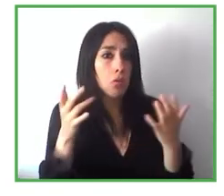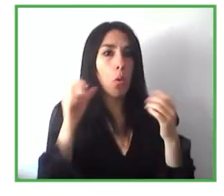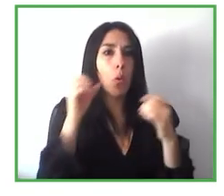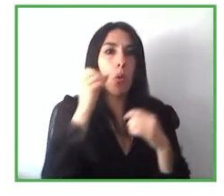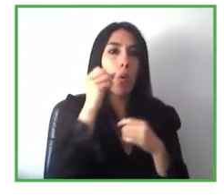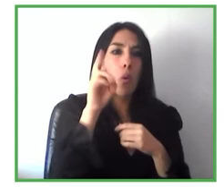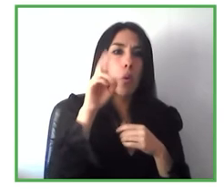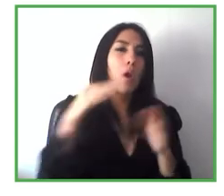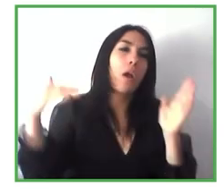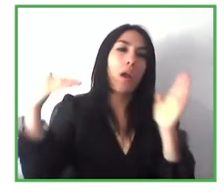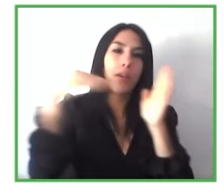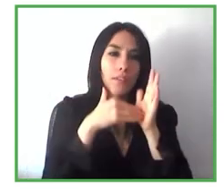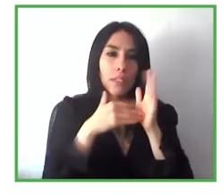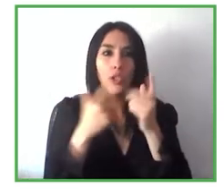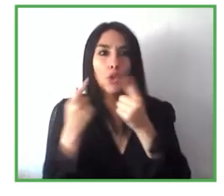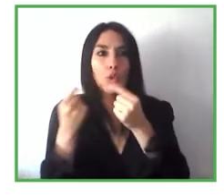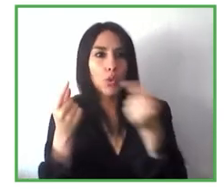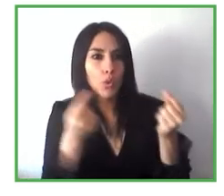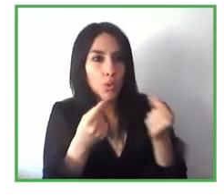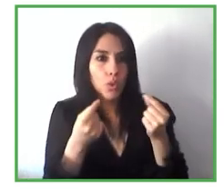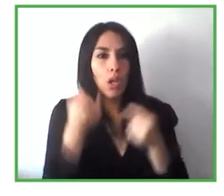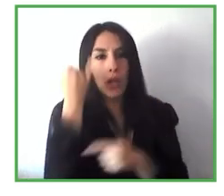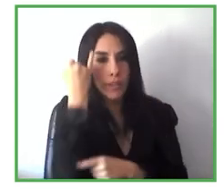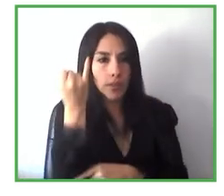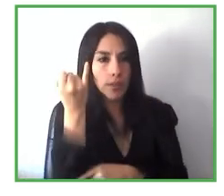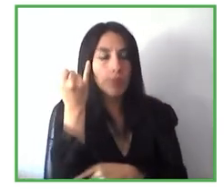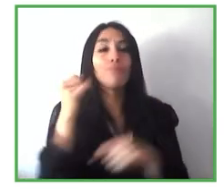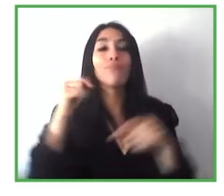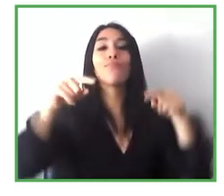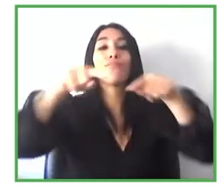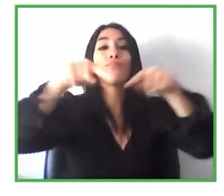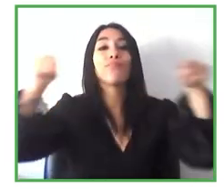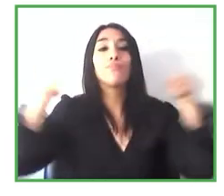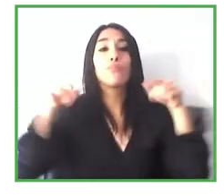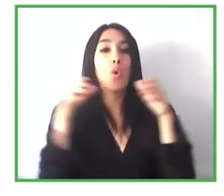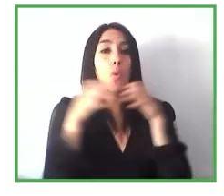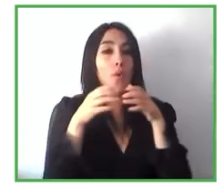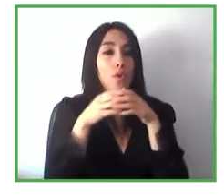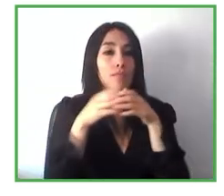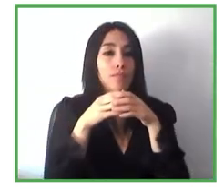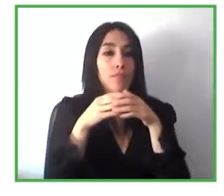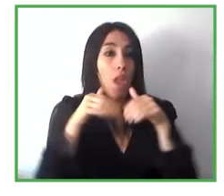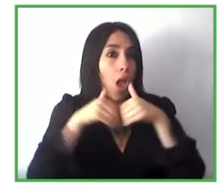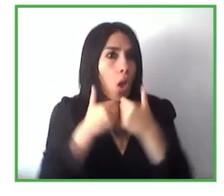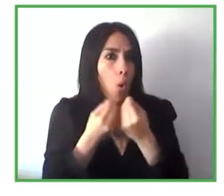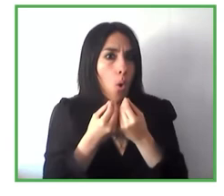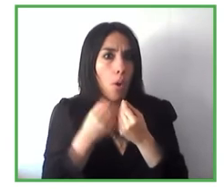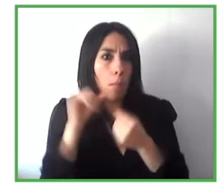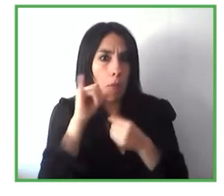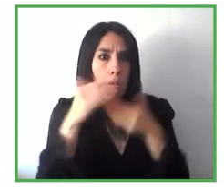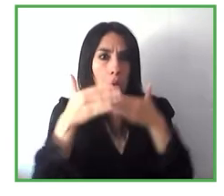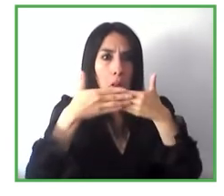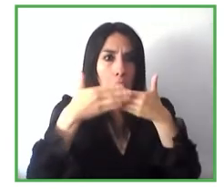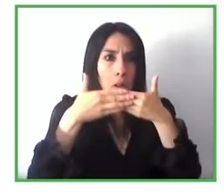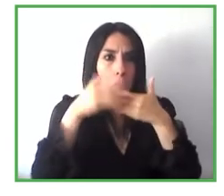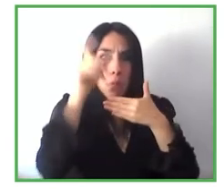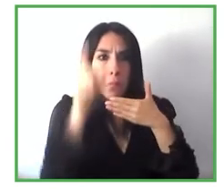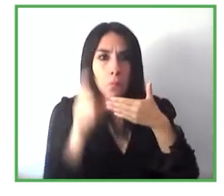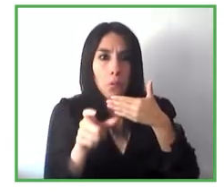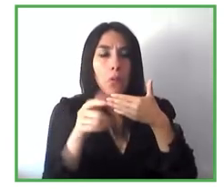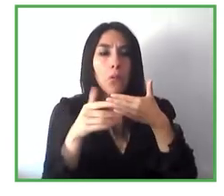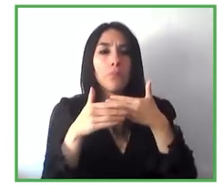un equipamiento de interiorismo determinado para que a través de la proximidad con el usuario sea capaz de ofrecer una